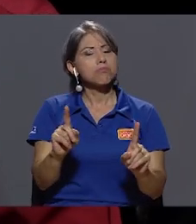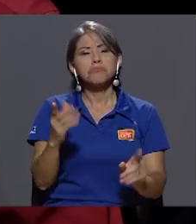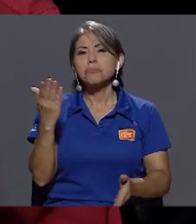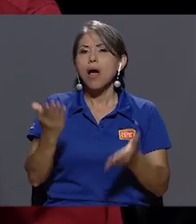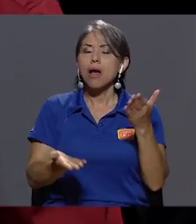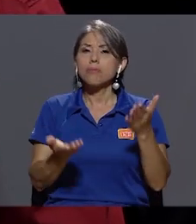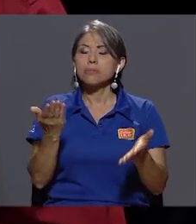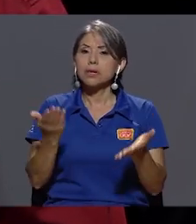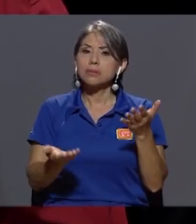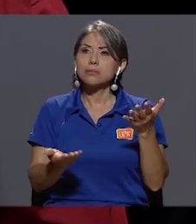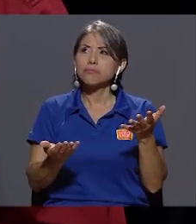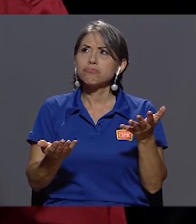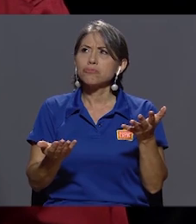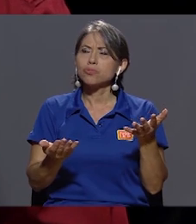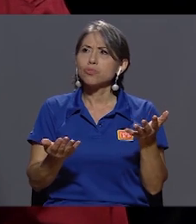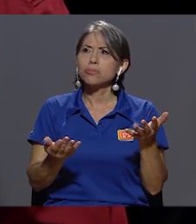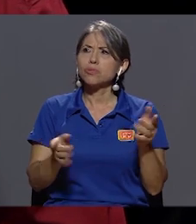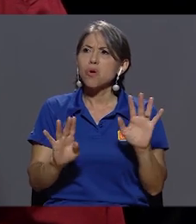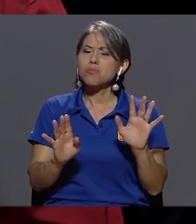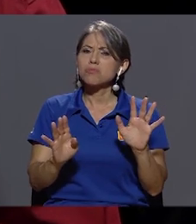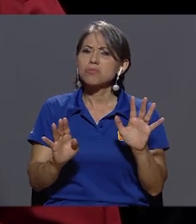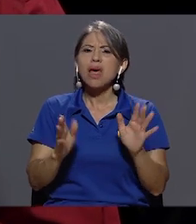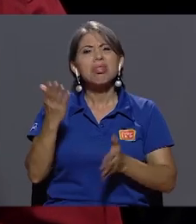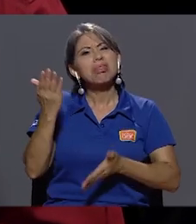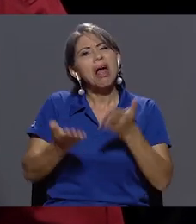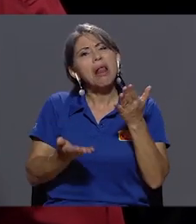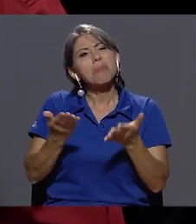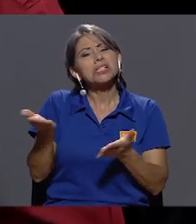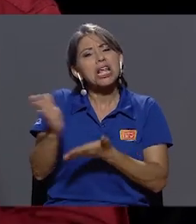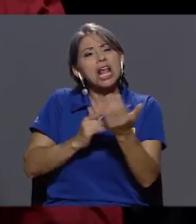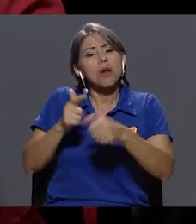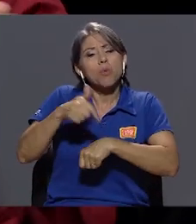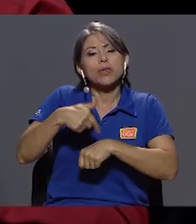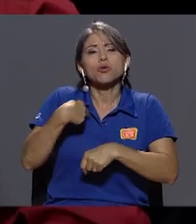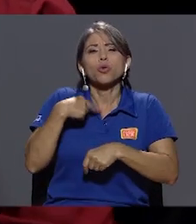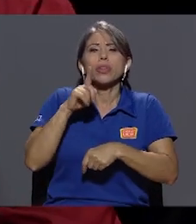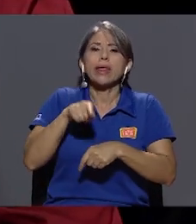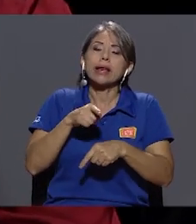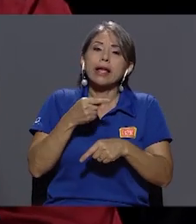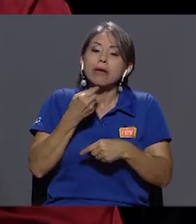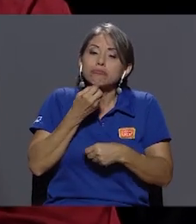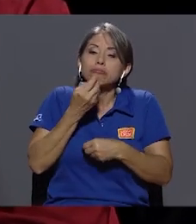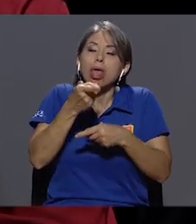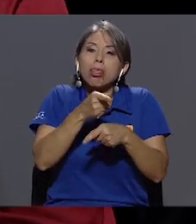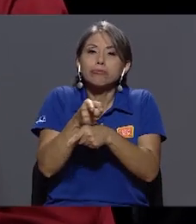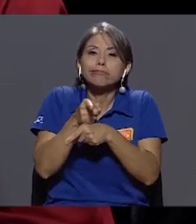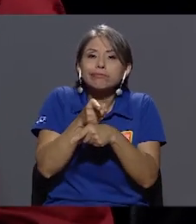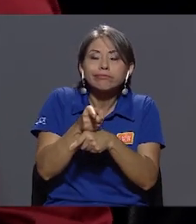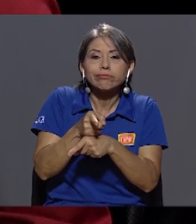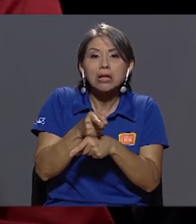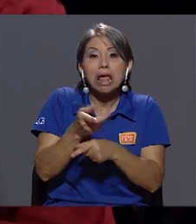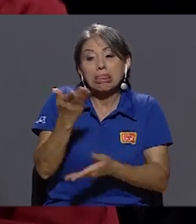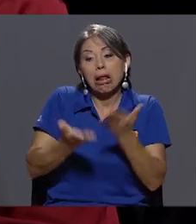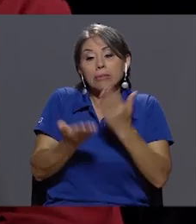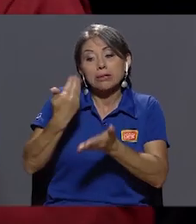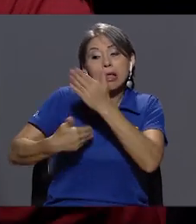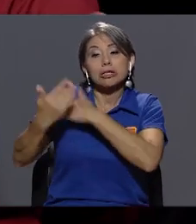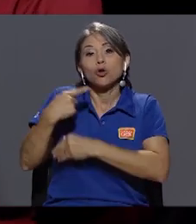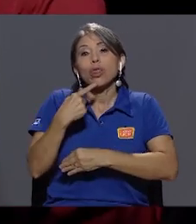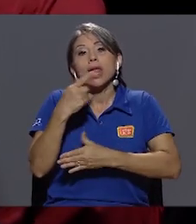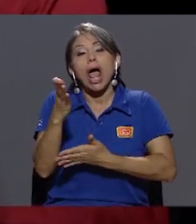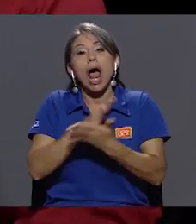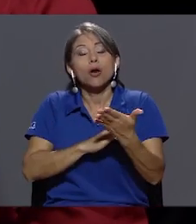¿qué? No, no, tal vez una rectificación de algún tema que yo haya dicho algún dato que no era correcto.